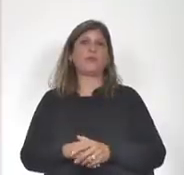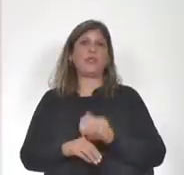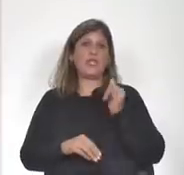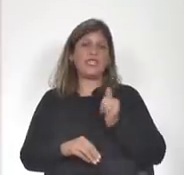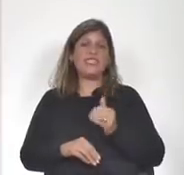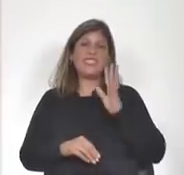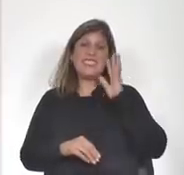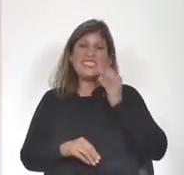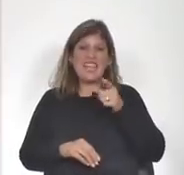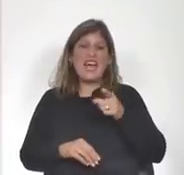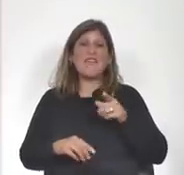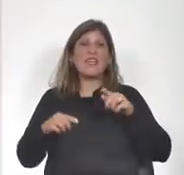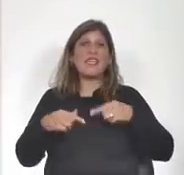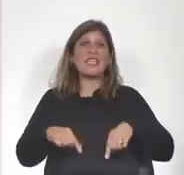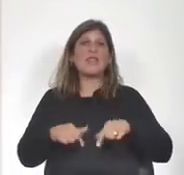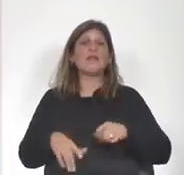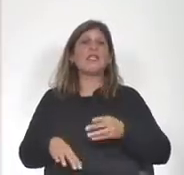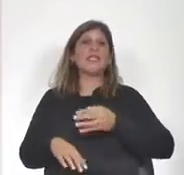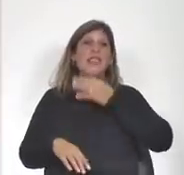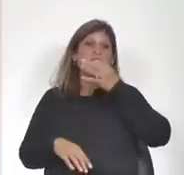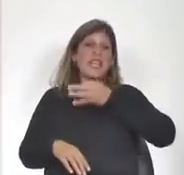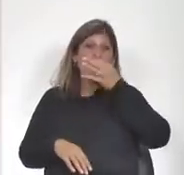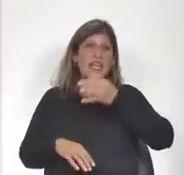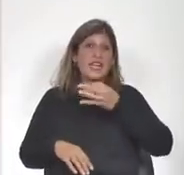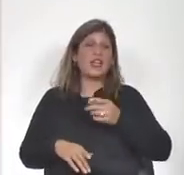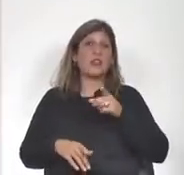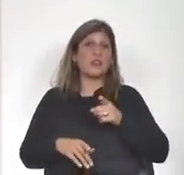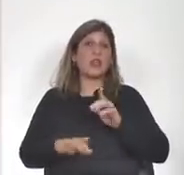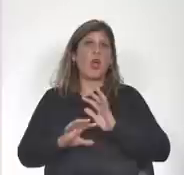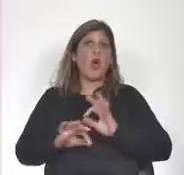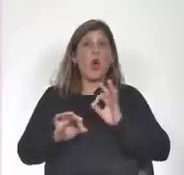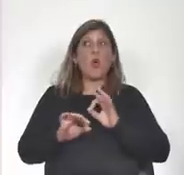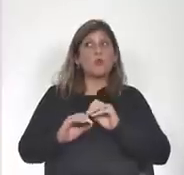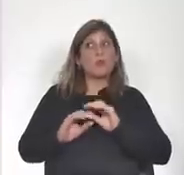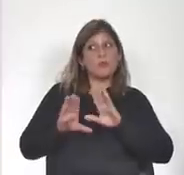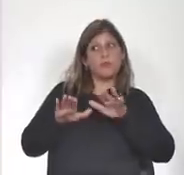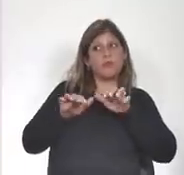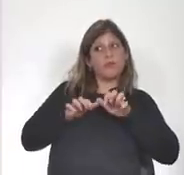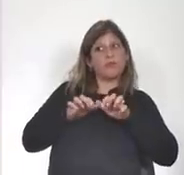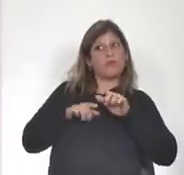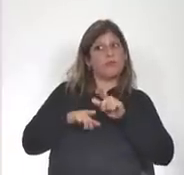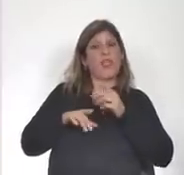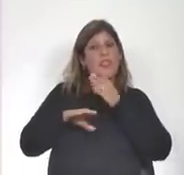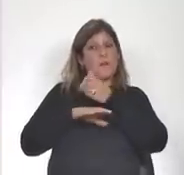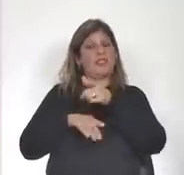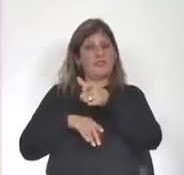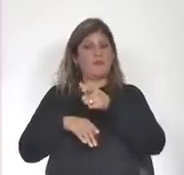si sabe la ministra si declararon implicancias y si se abstuvieron de participar de esa decisión